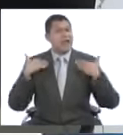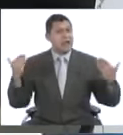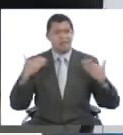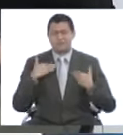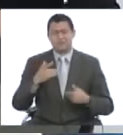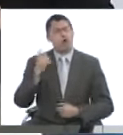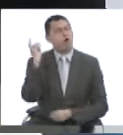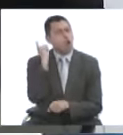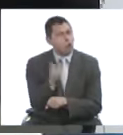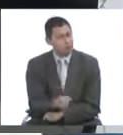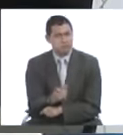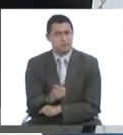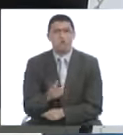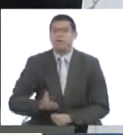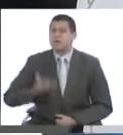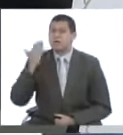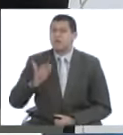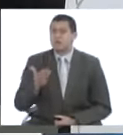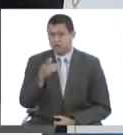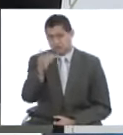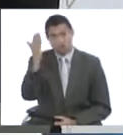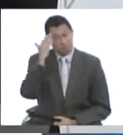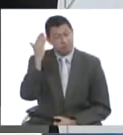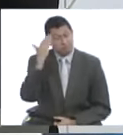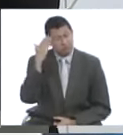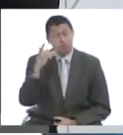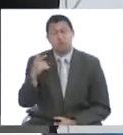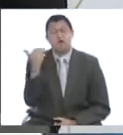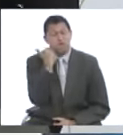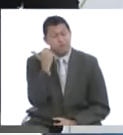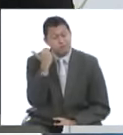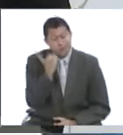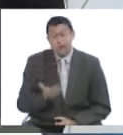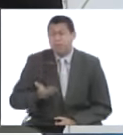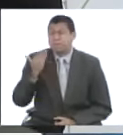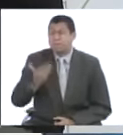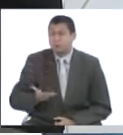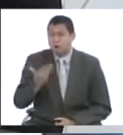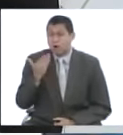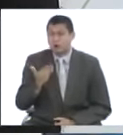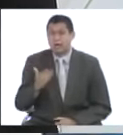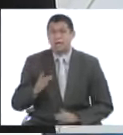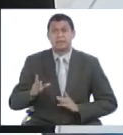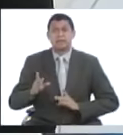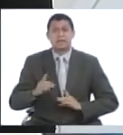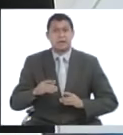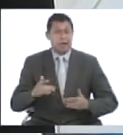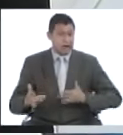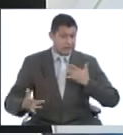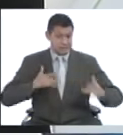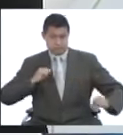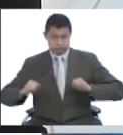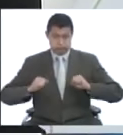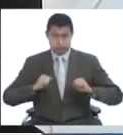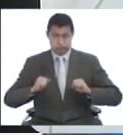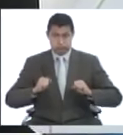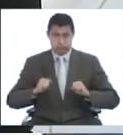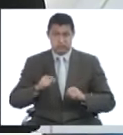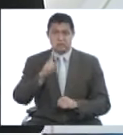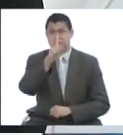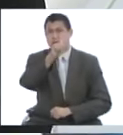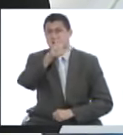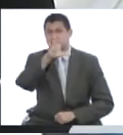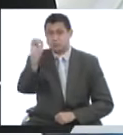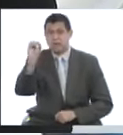se negocian. Es muy importante que el diabético a lo largo de toda su enfermedad se mantenga activo y que cumpla al menos los 150